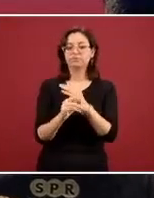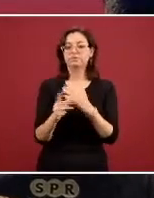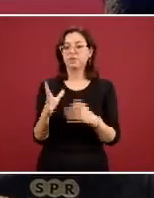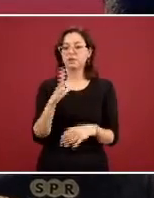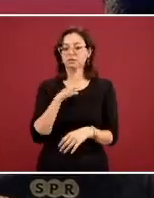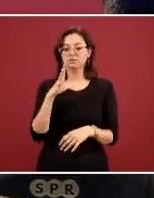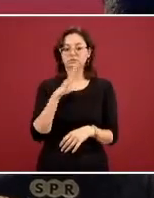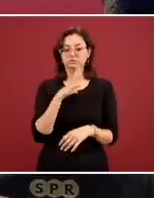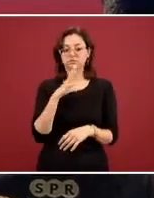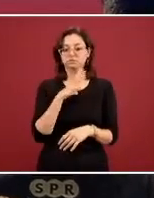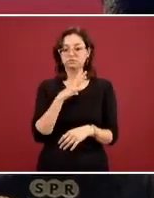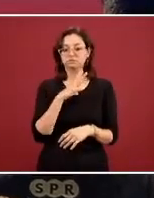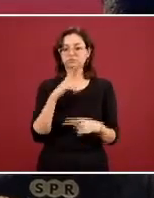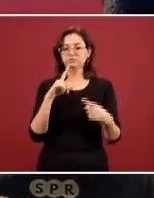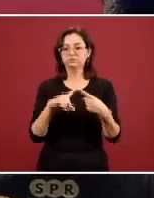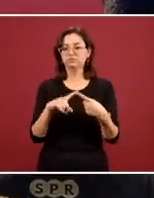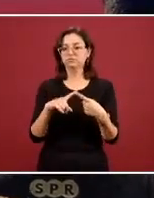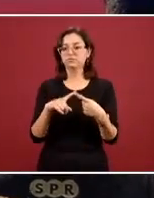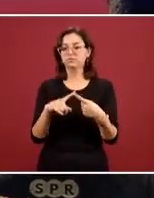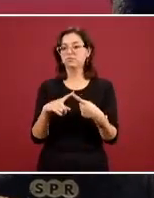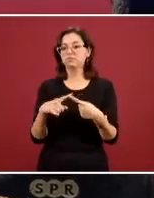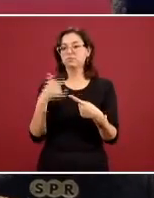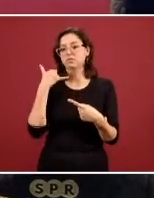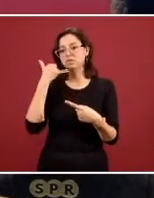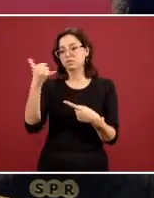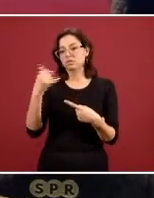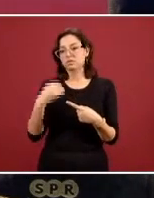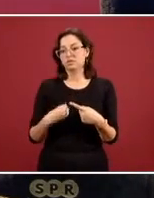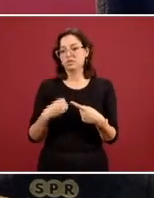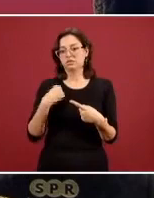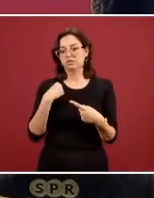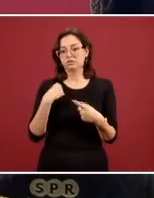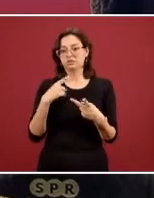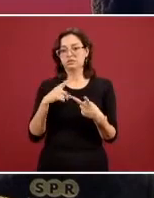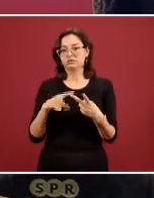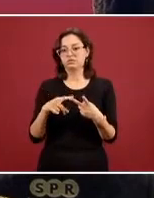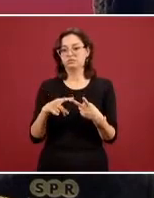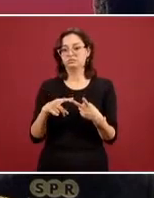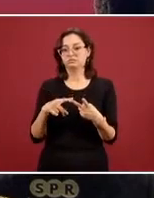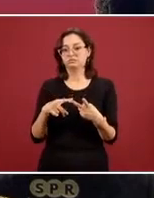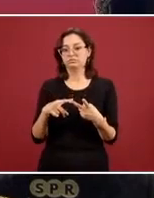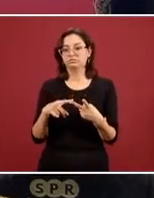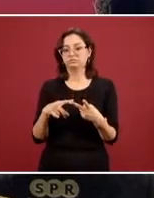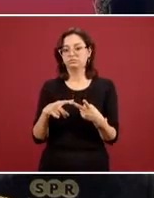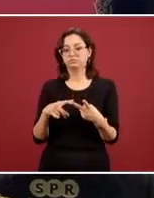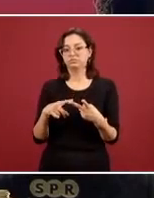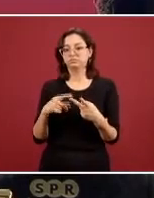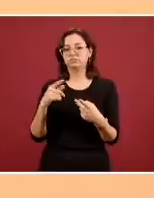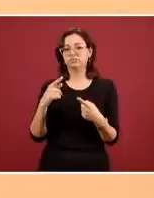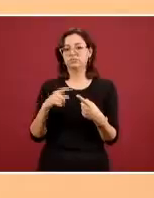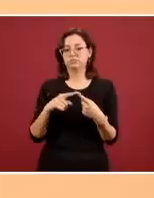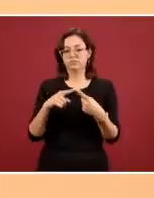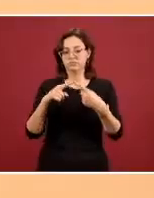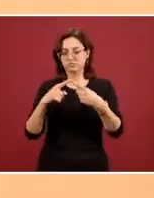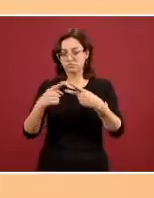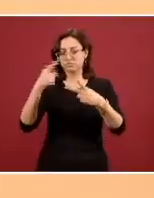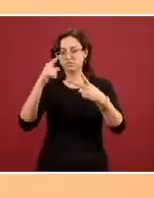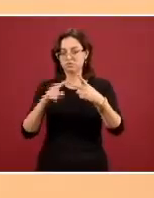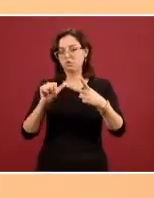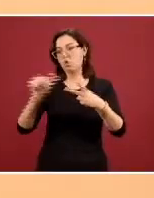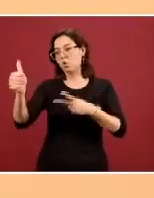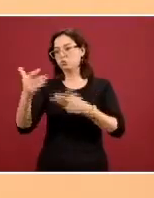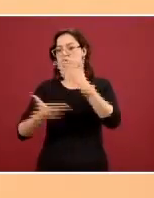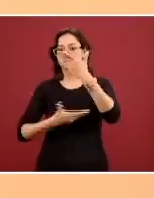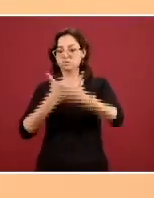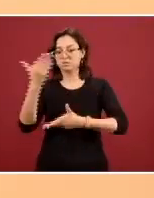a la línea de la vida que depende de salud de CONADIC que está enlazada a su vez a otros servicios